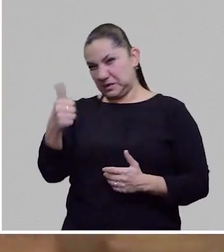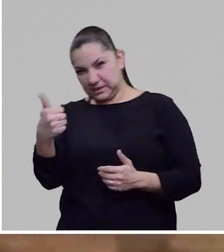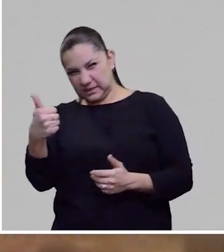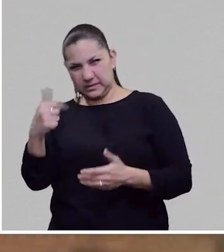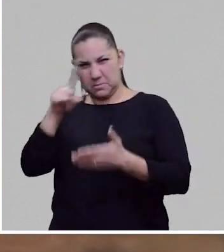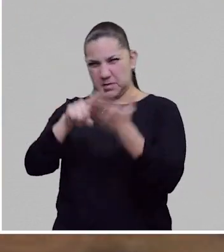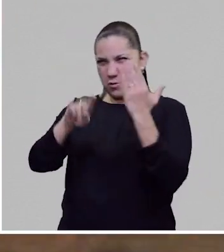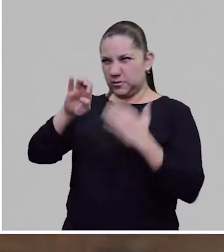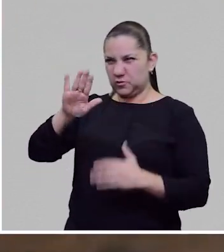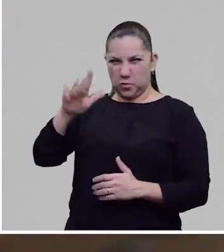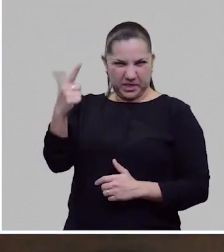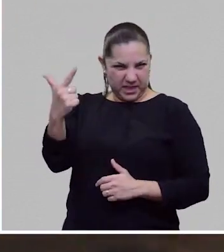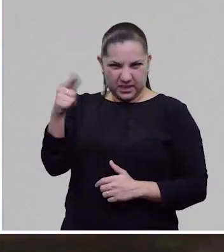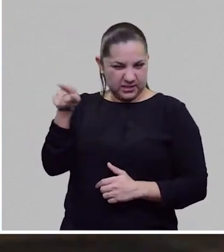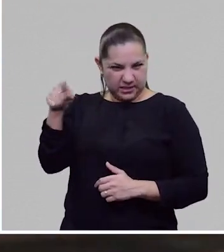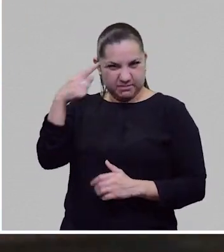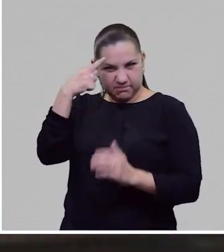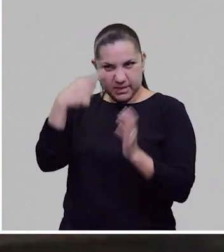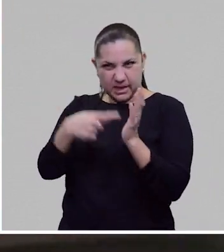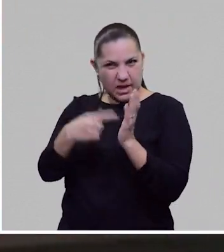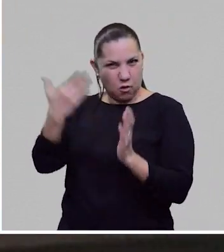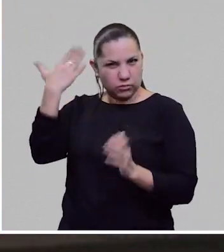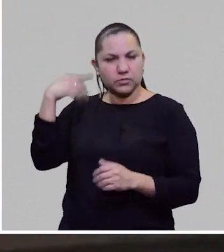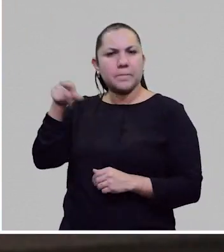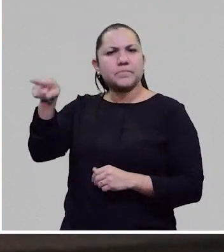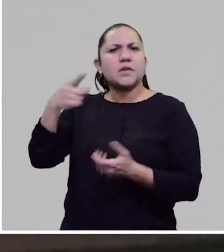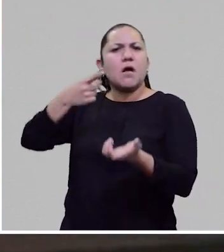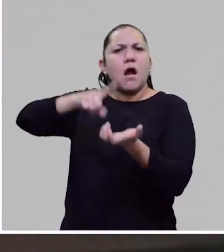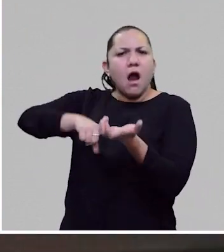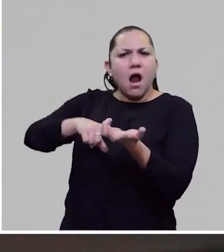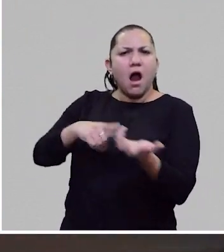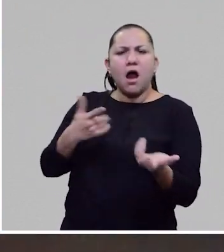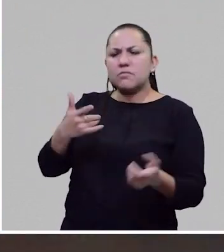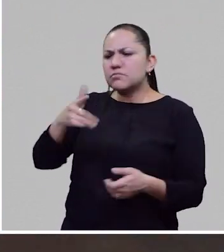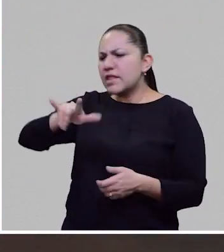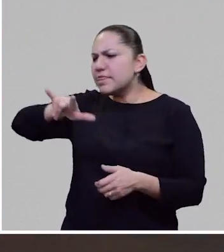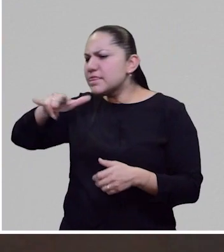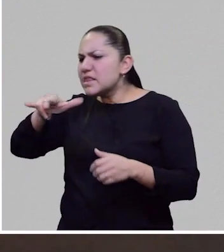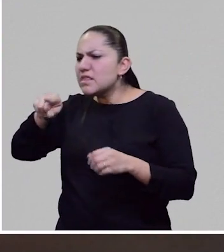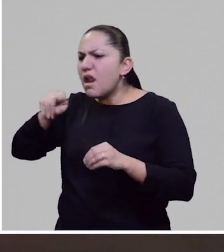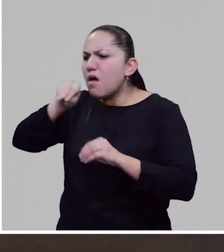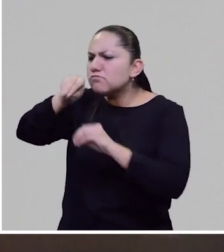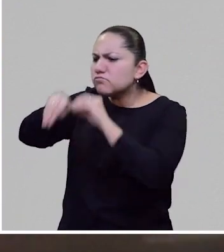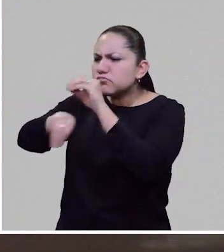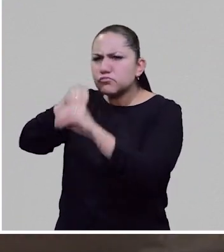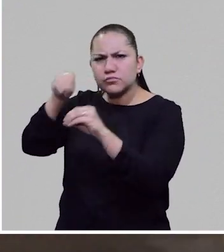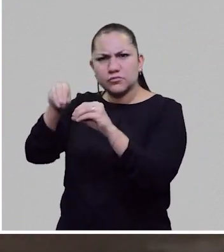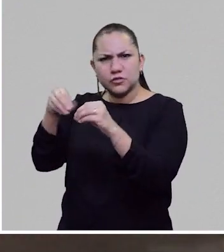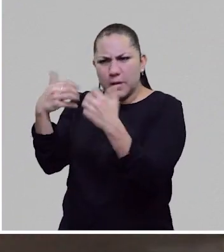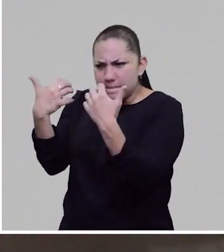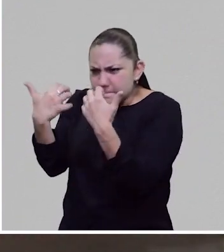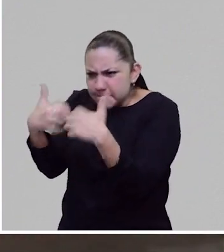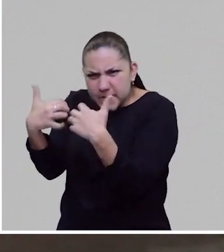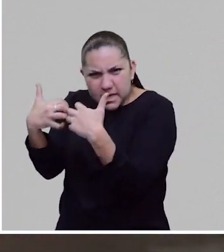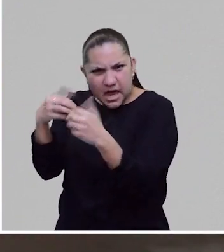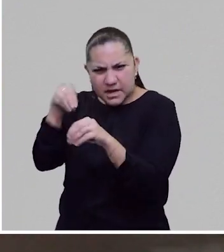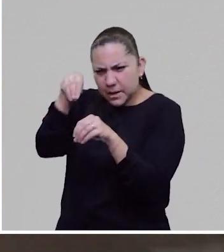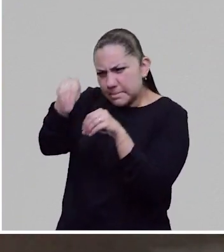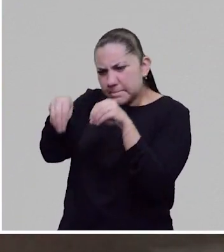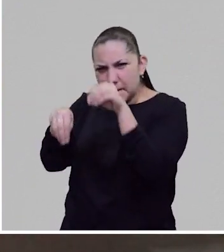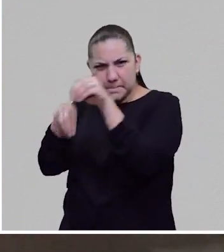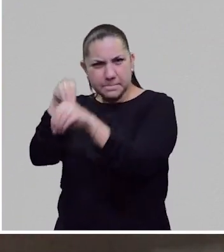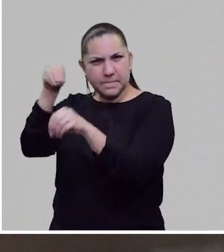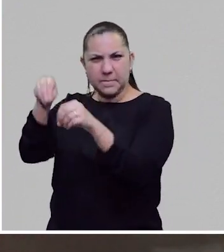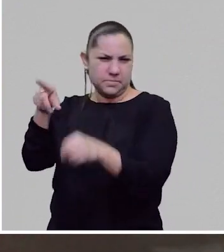Y era un títere mecánico que además pesaba cientos de kilos, un robot negro. Es una